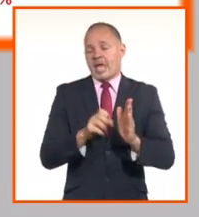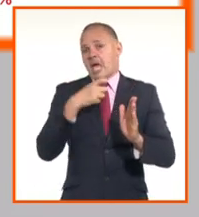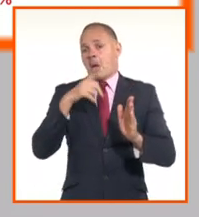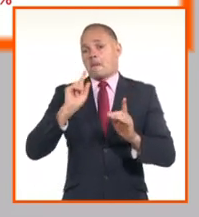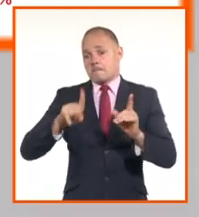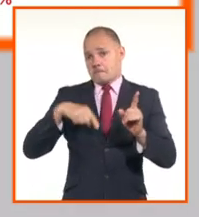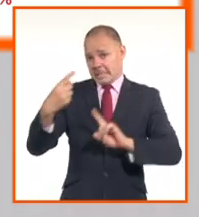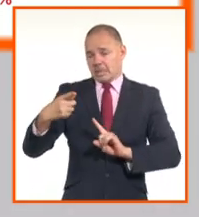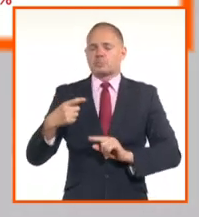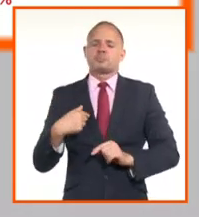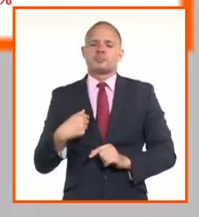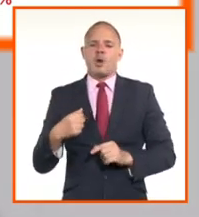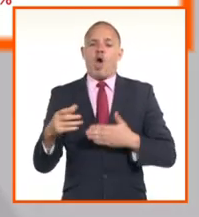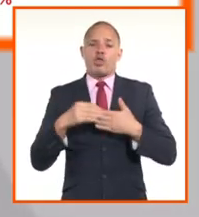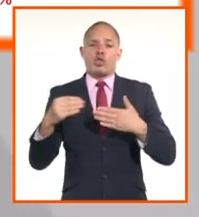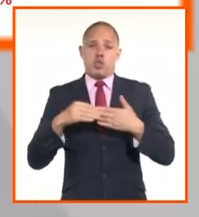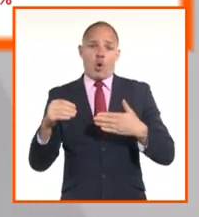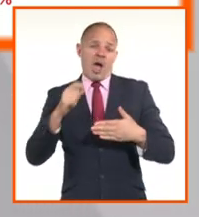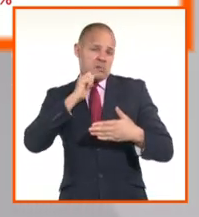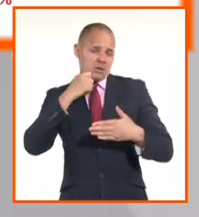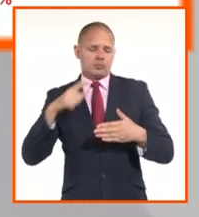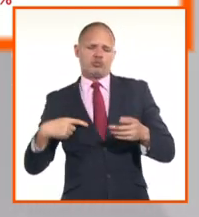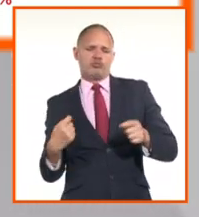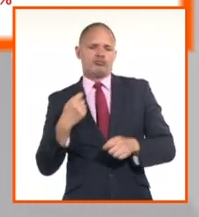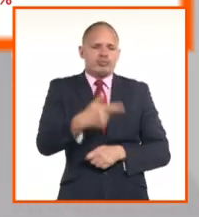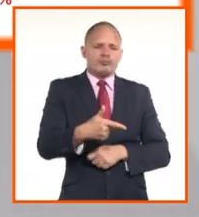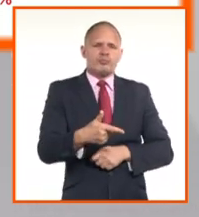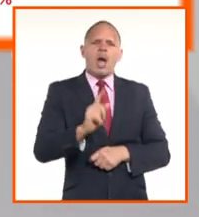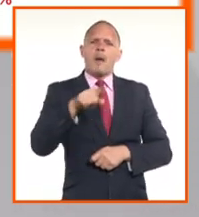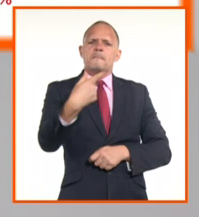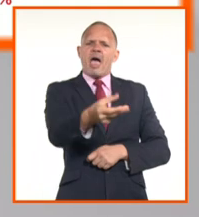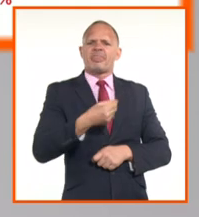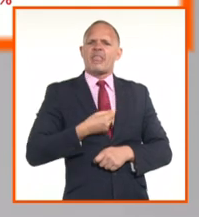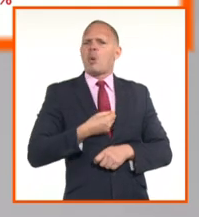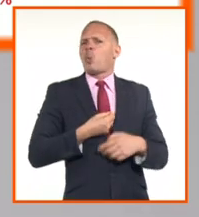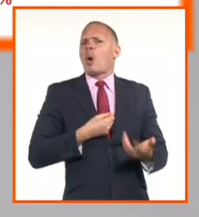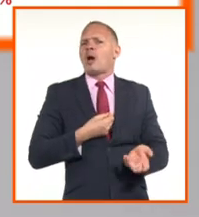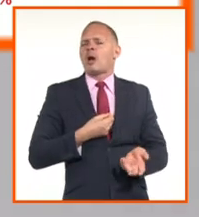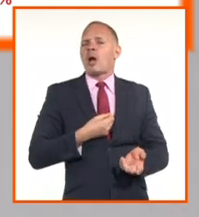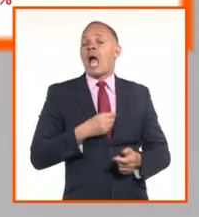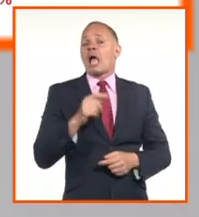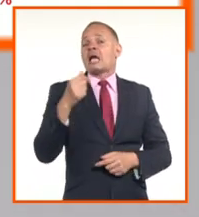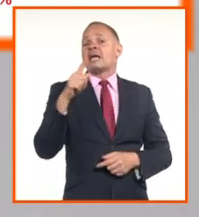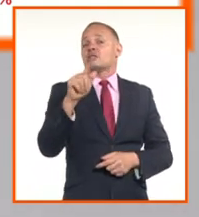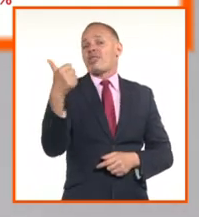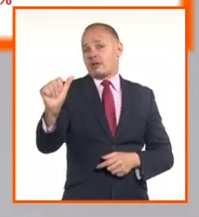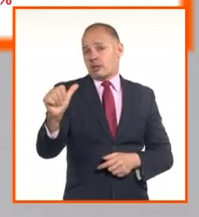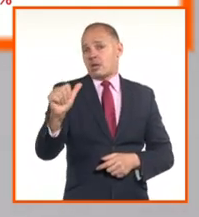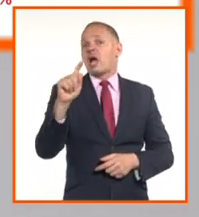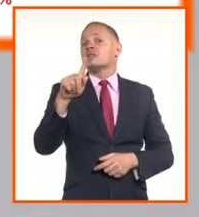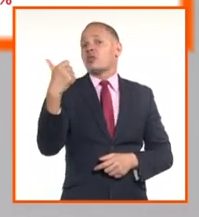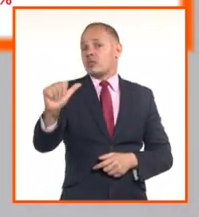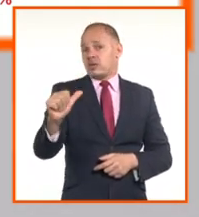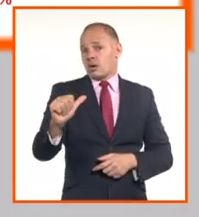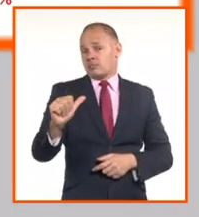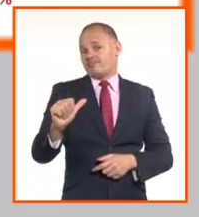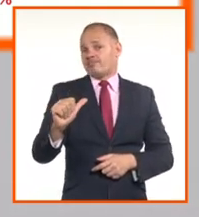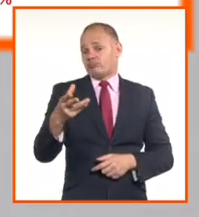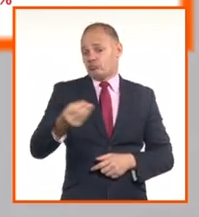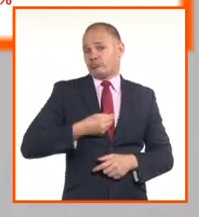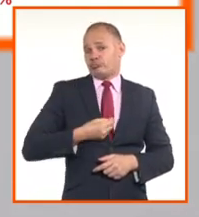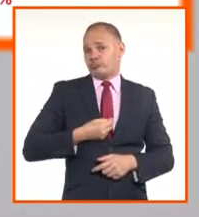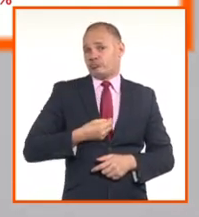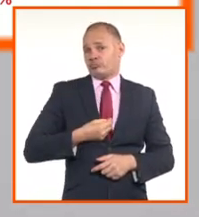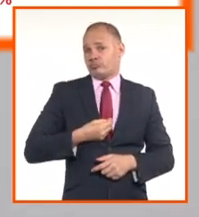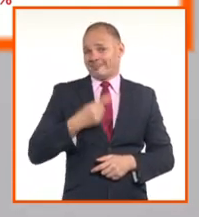bancos un dólar, usted va a recibir 110 con 40 pesos cubanos. Ese es el ejemplo que quisimos